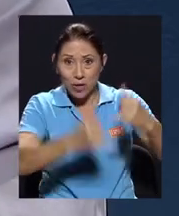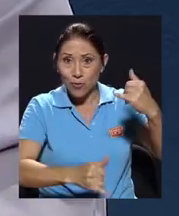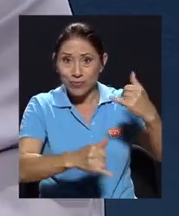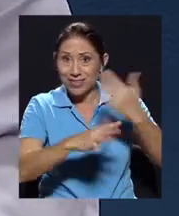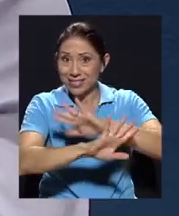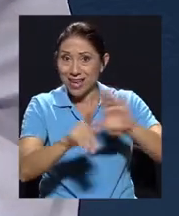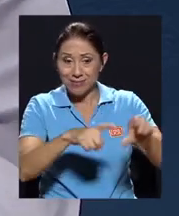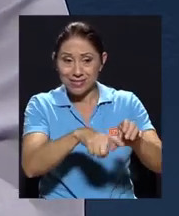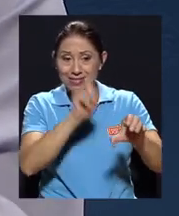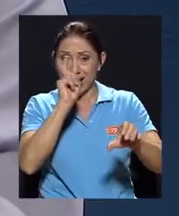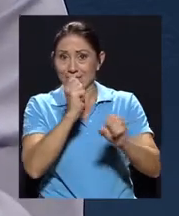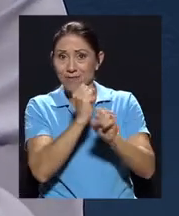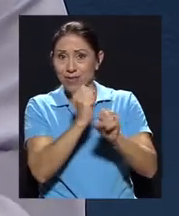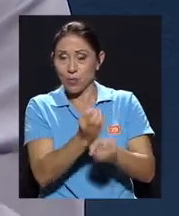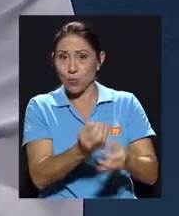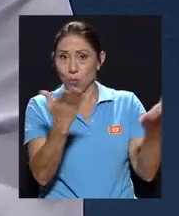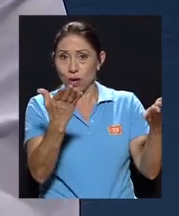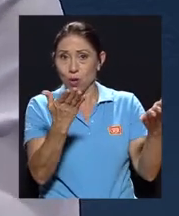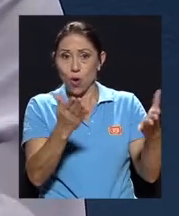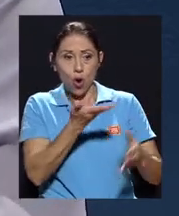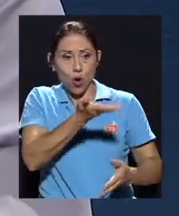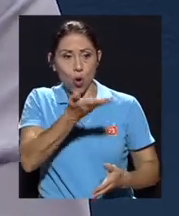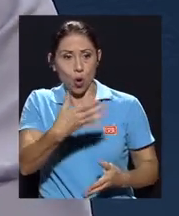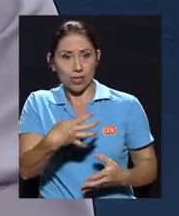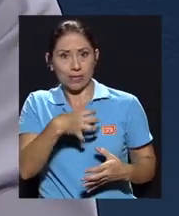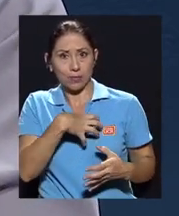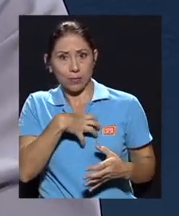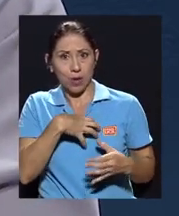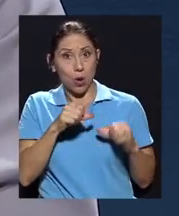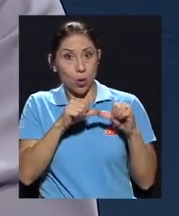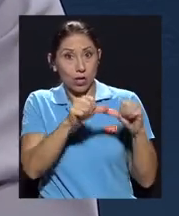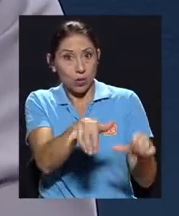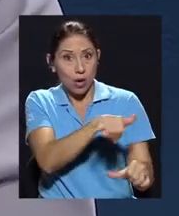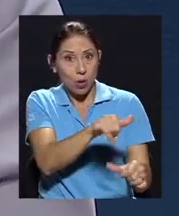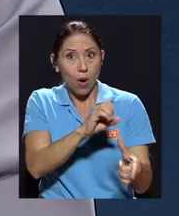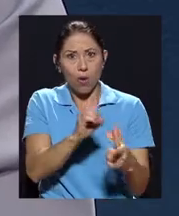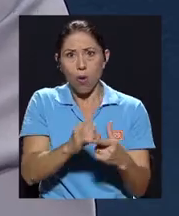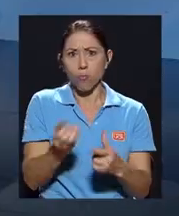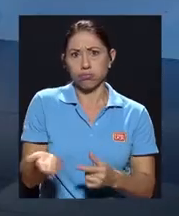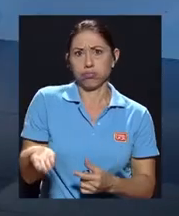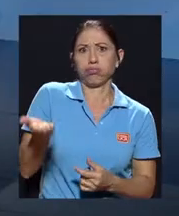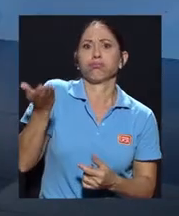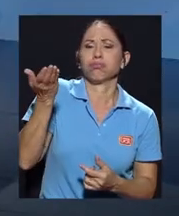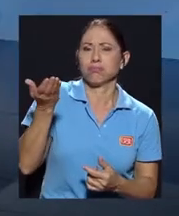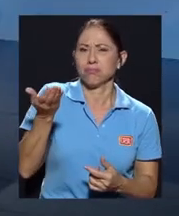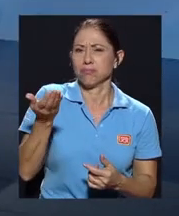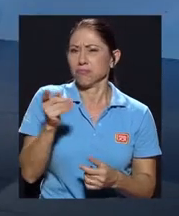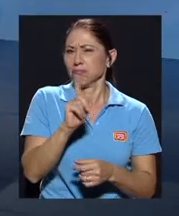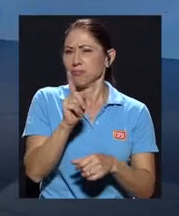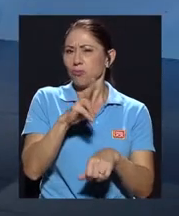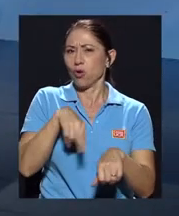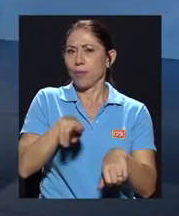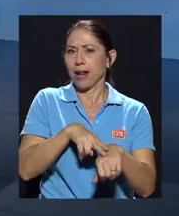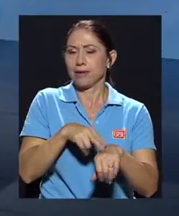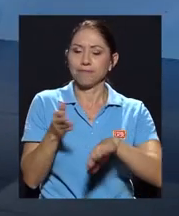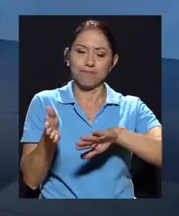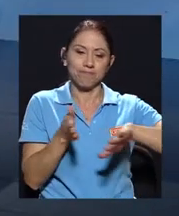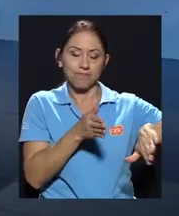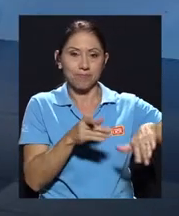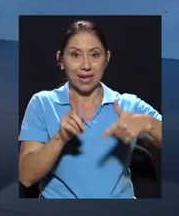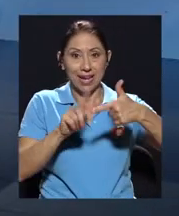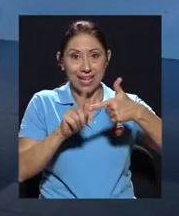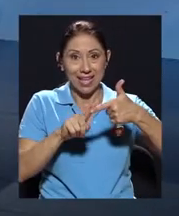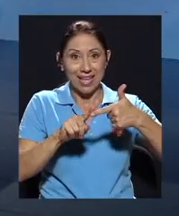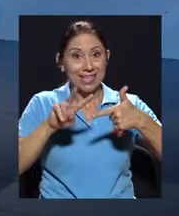patrimonial siguió de la forma en que entró o si se incrementó de una manera anormal. La segunda declaración es,